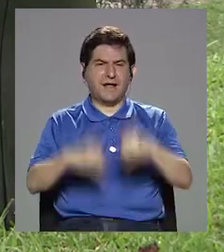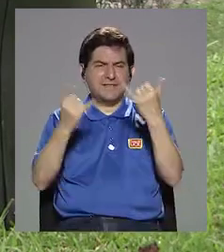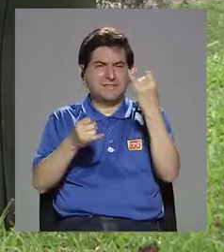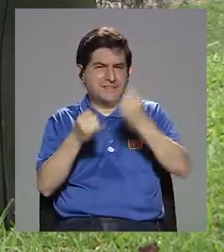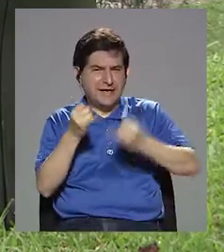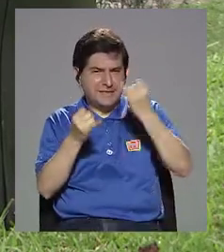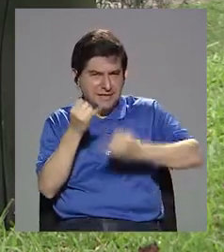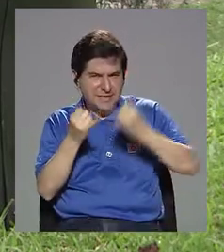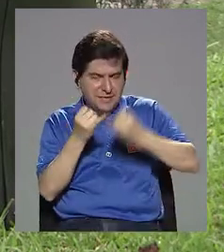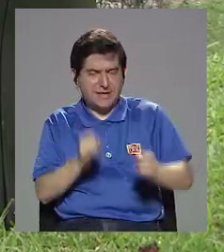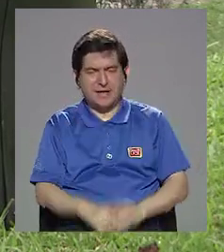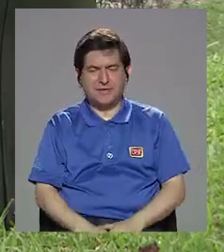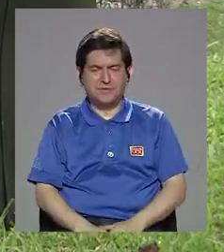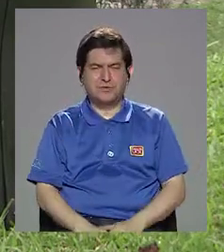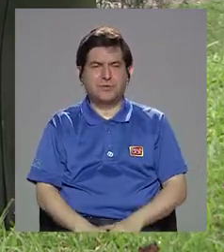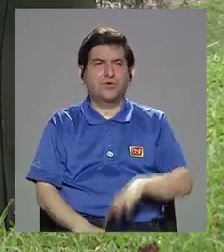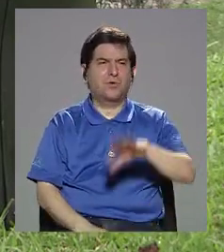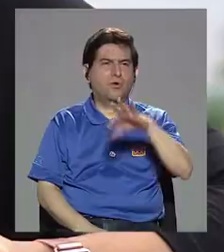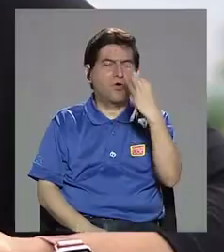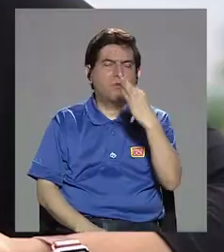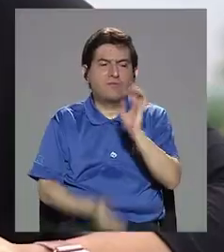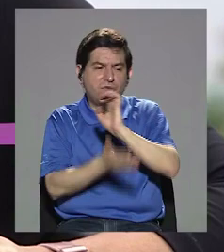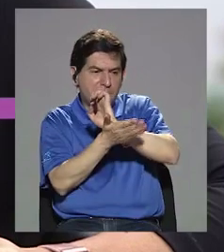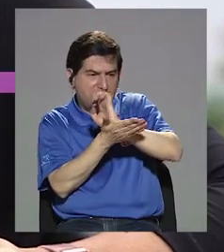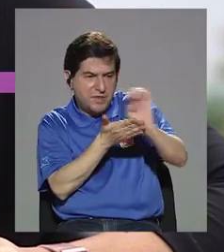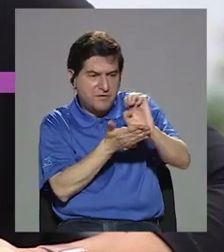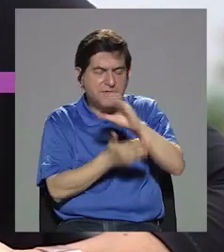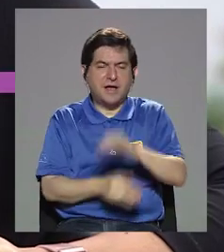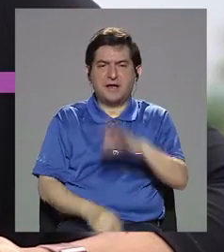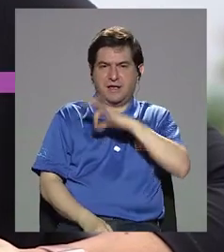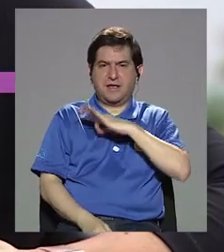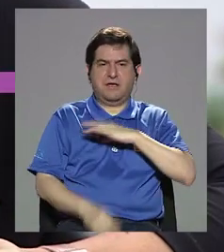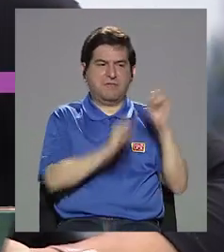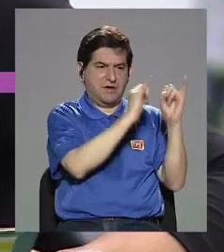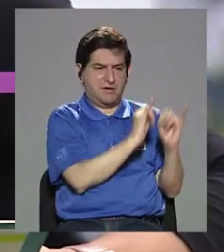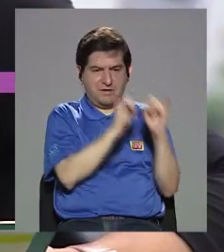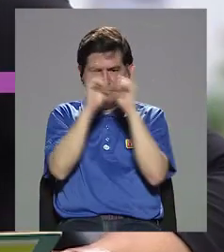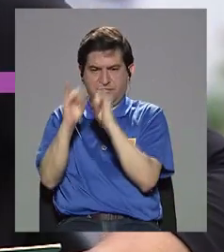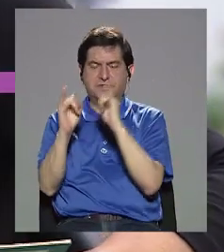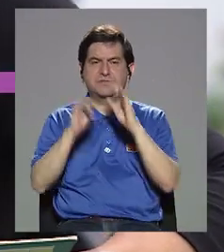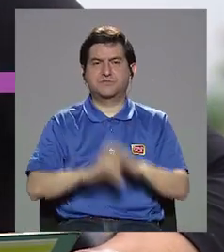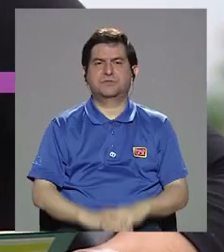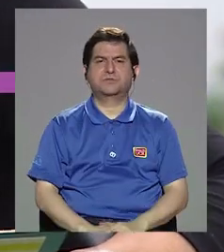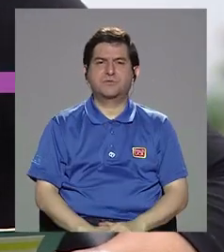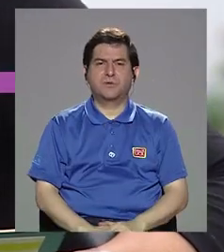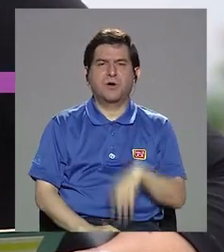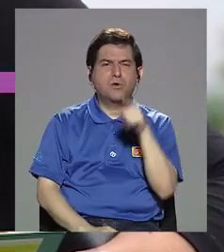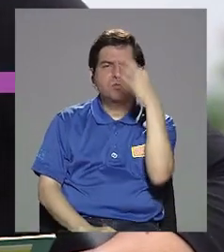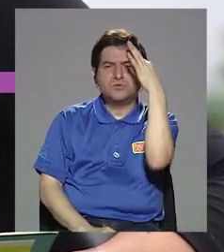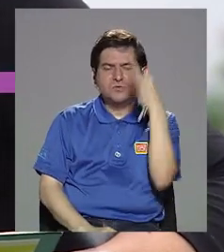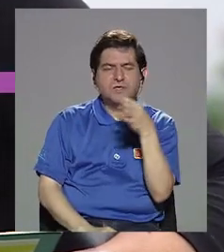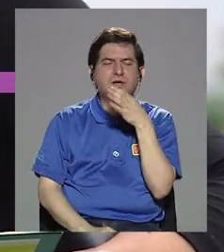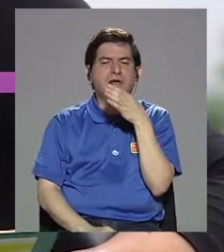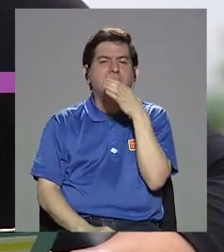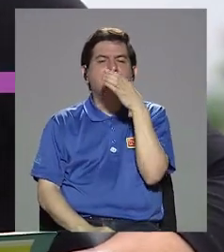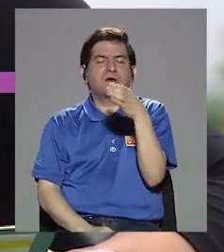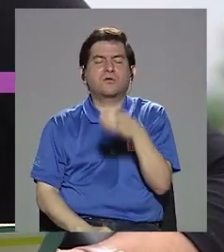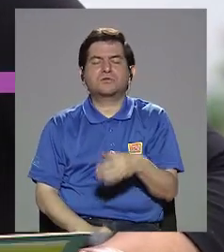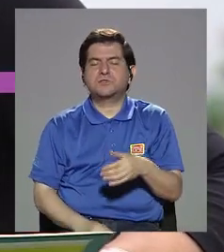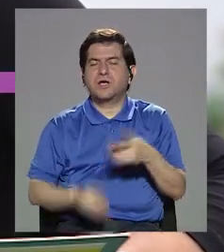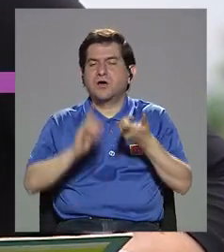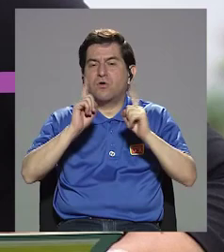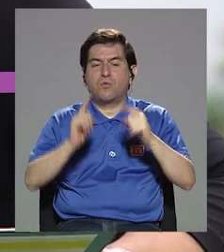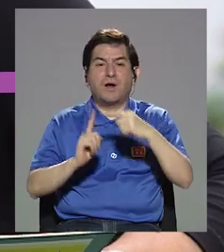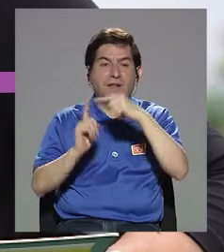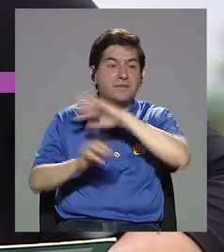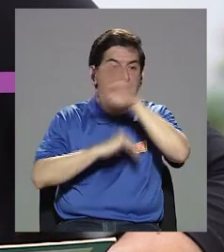a nivel, ya para cerrar, a nivel preventivo, a nivel de bienestar individual, ¿cuál sería esa recomendación